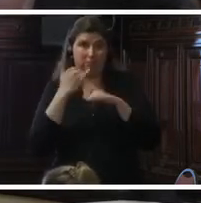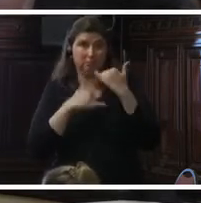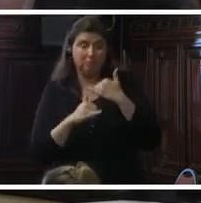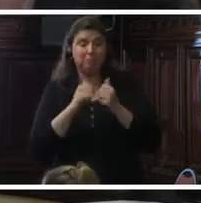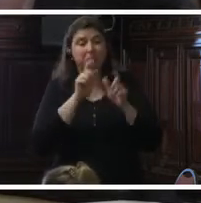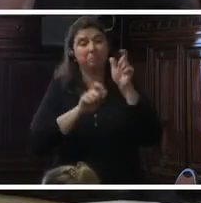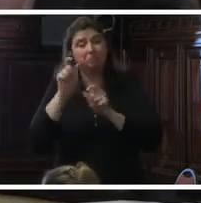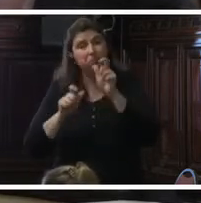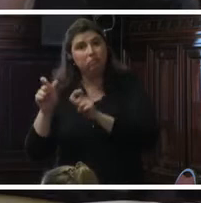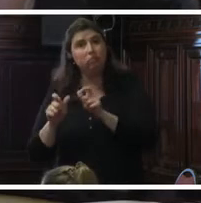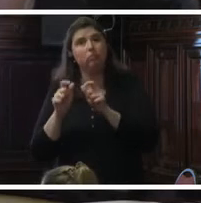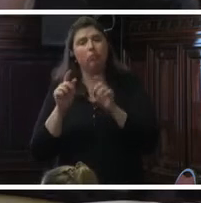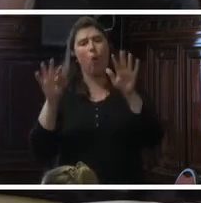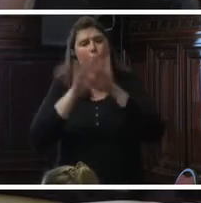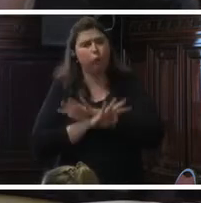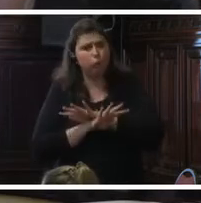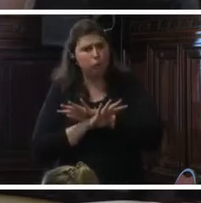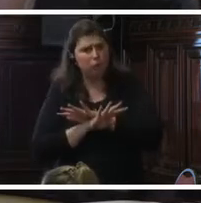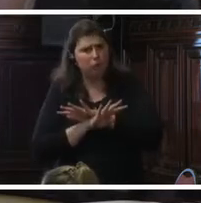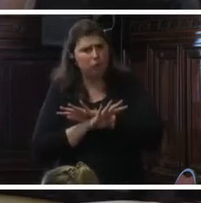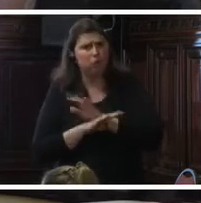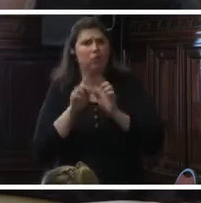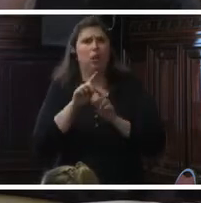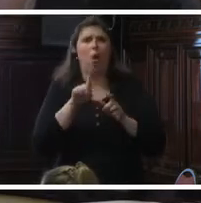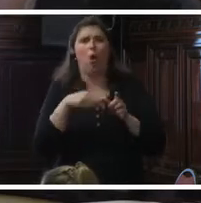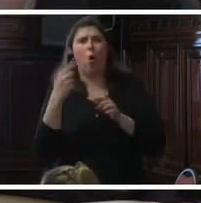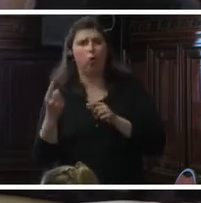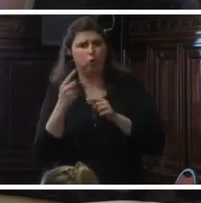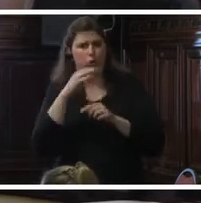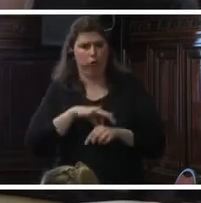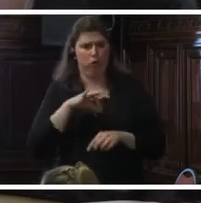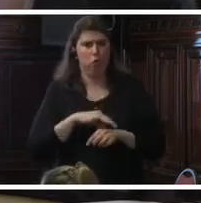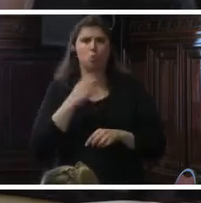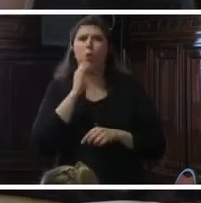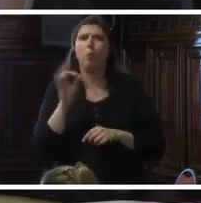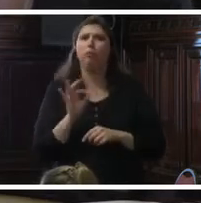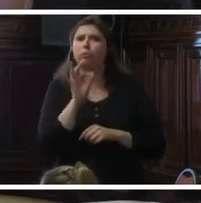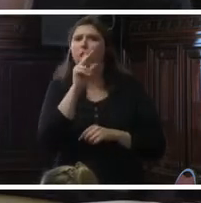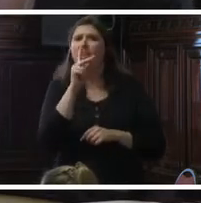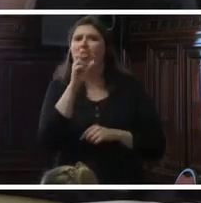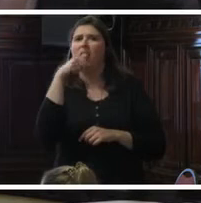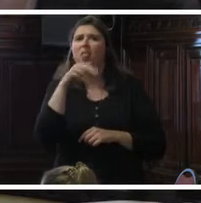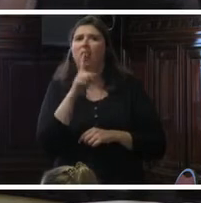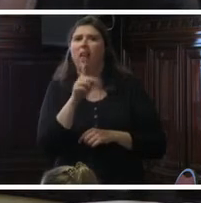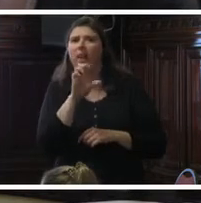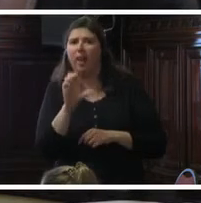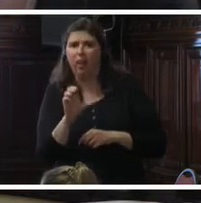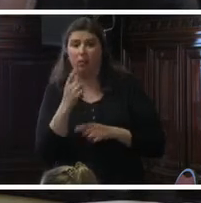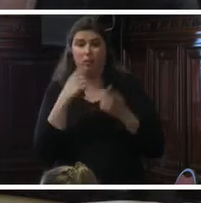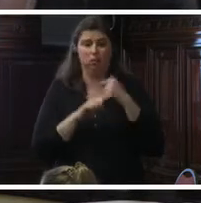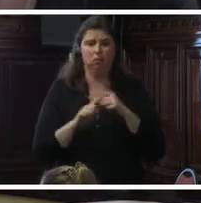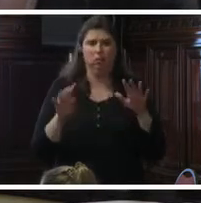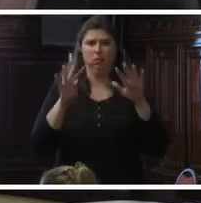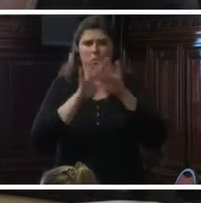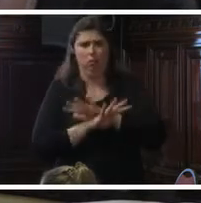del Zika con otros virus, incluyendo el chikungunya y el dengue, lo cual evita que las personas reciban la atención médica necesaria.